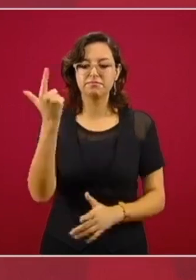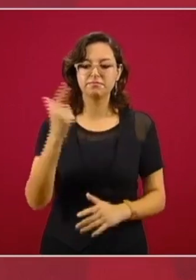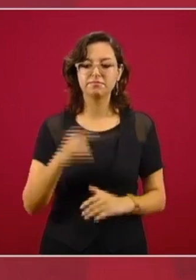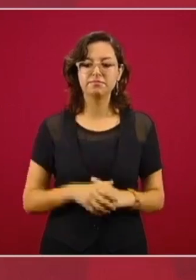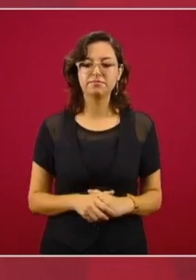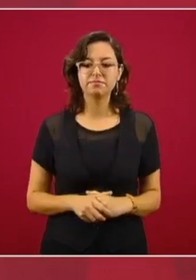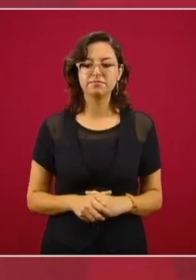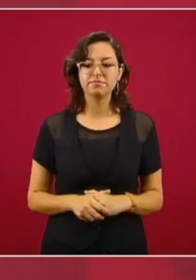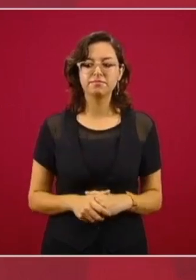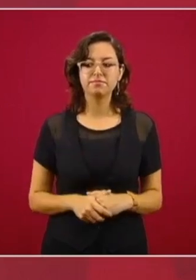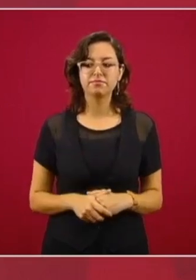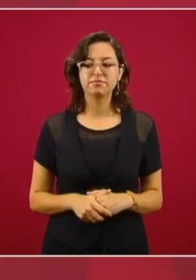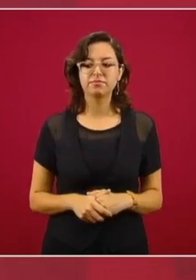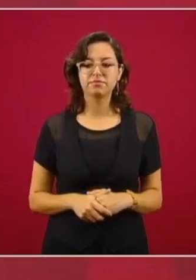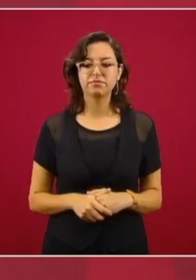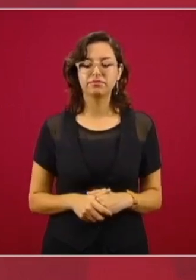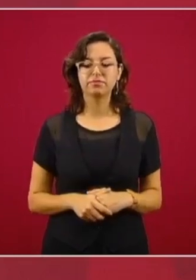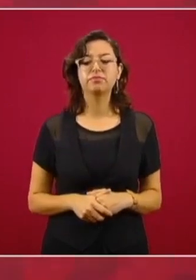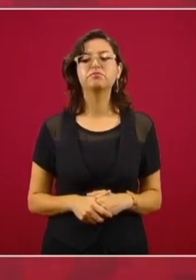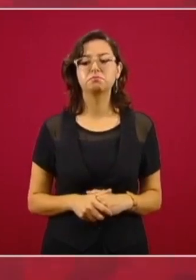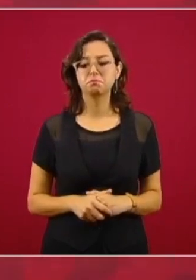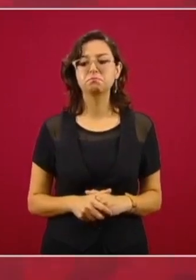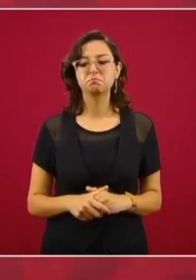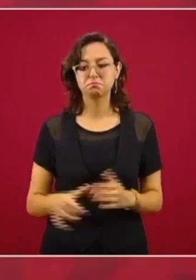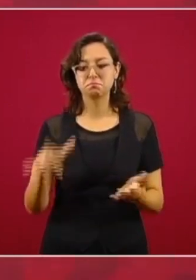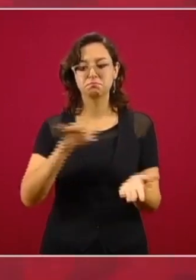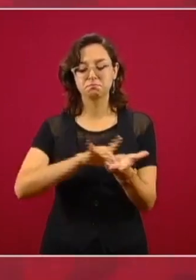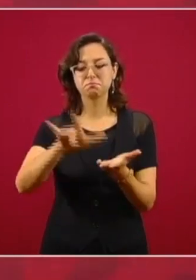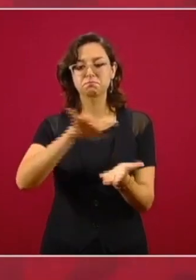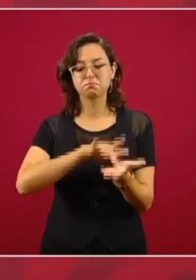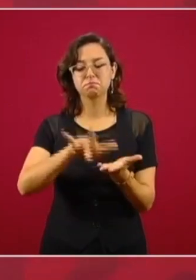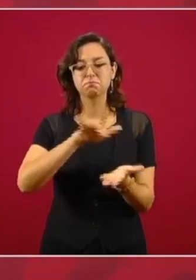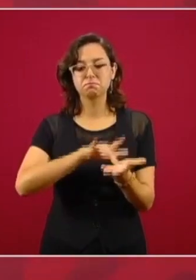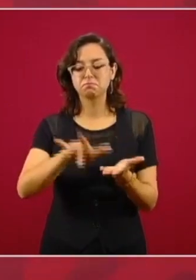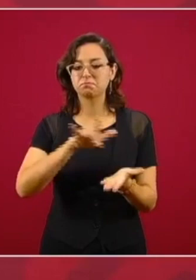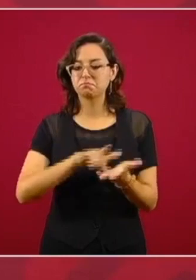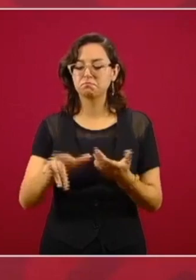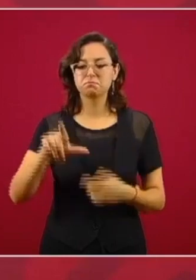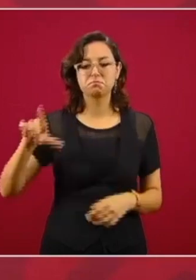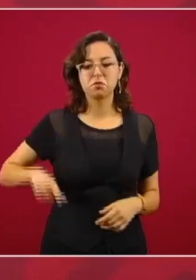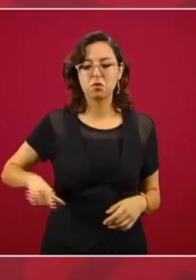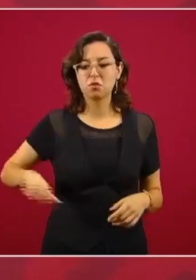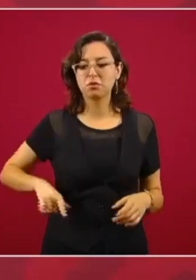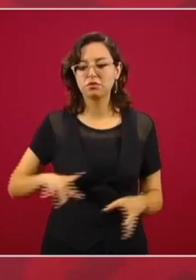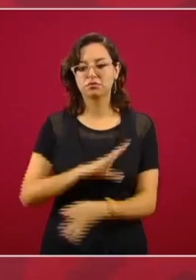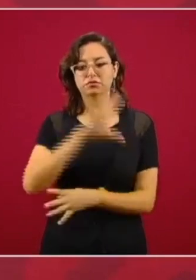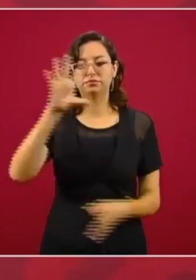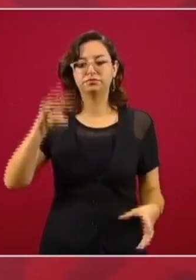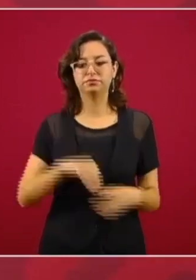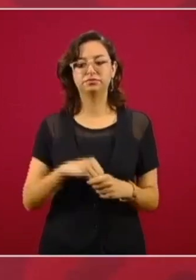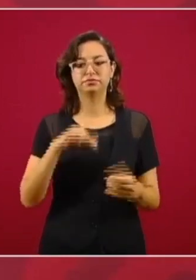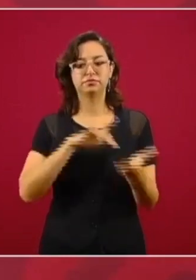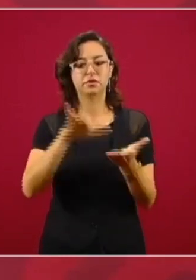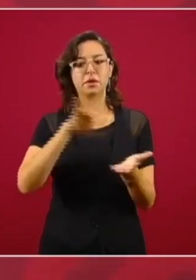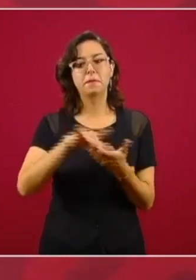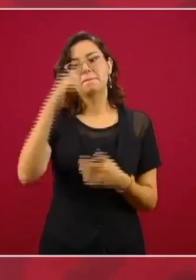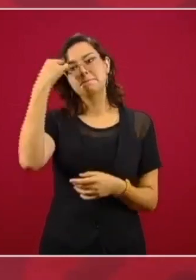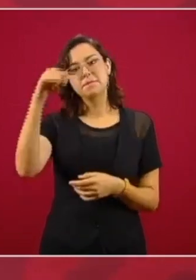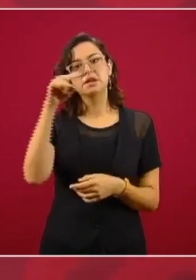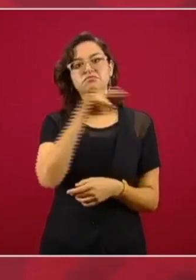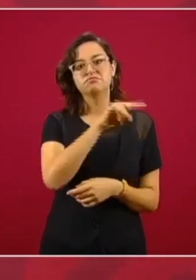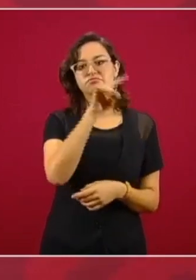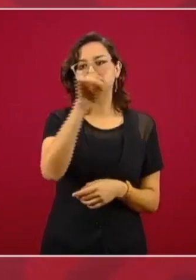entonces vamos a apoyar a Horacio Duarte, todo el gobierno, para limpiar las aduanas